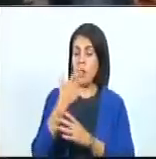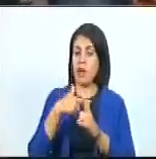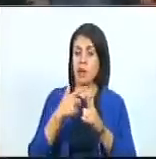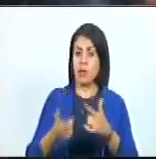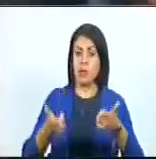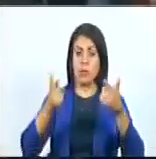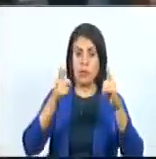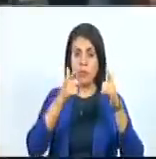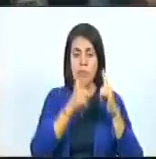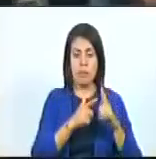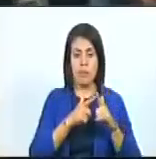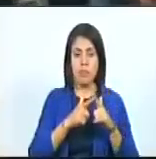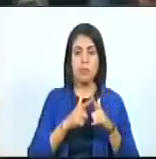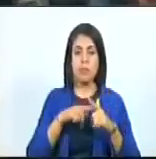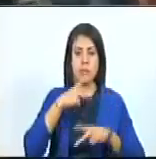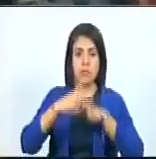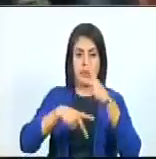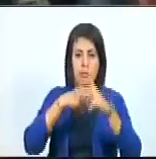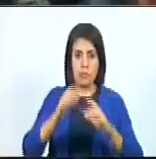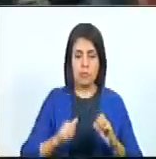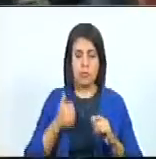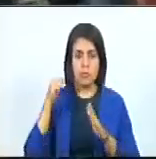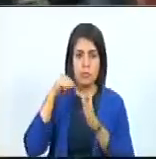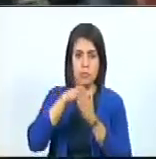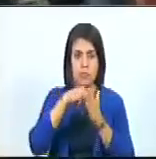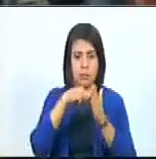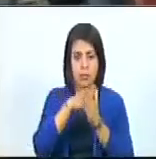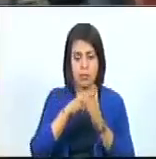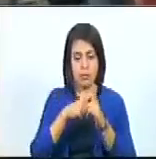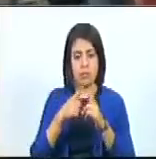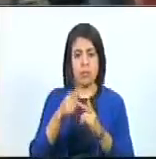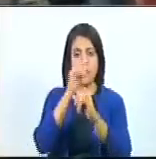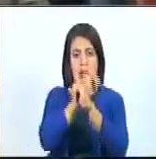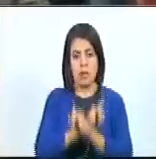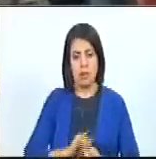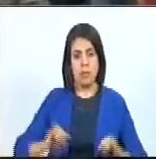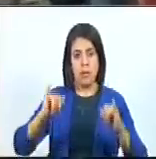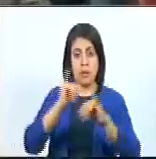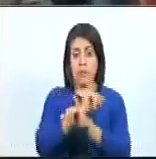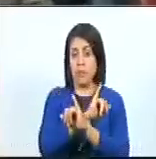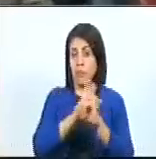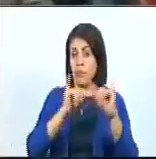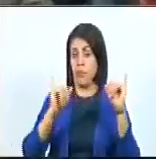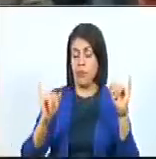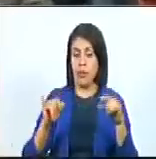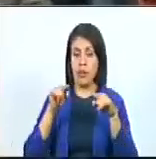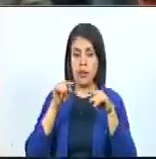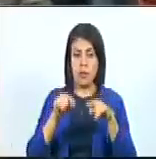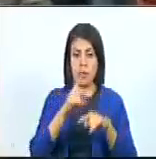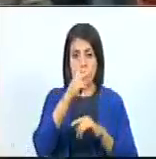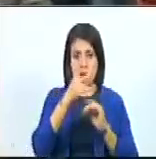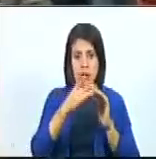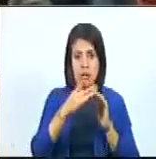permitió iniciar el proceso de la lucha por su independencia, y que culmina en